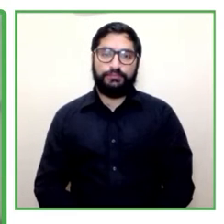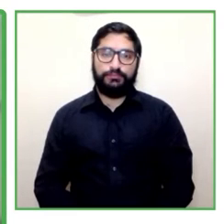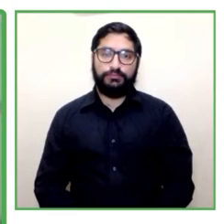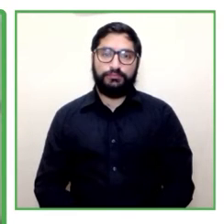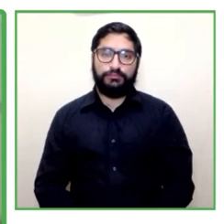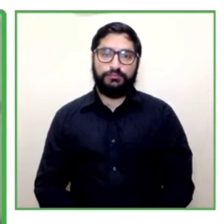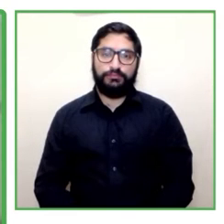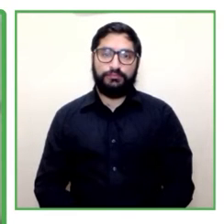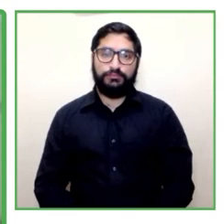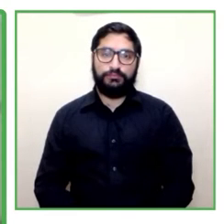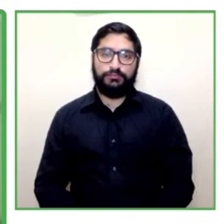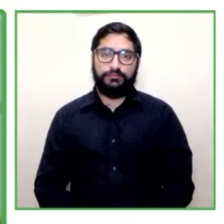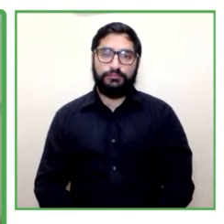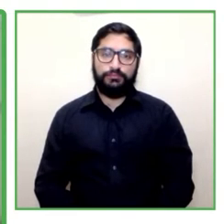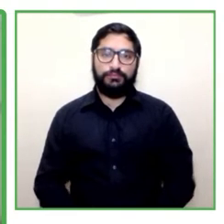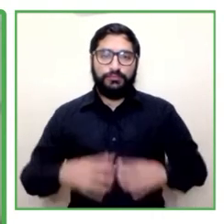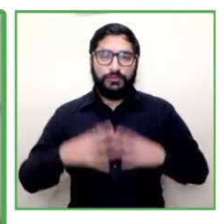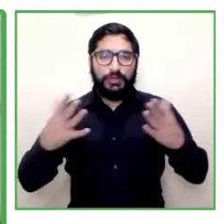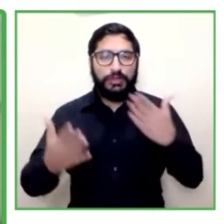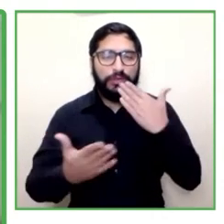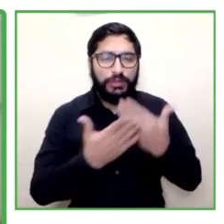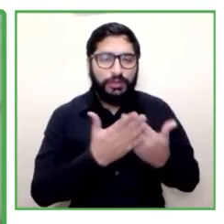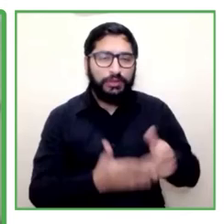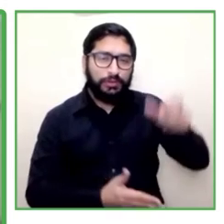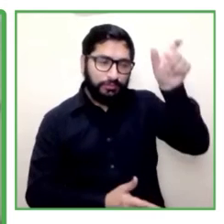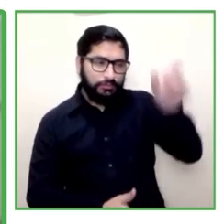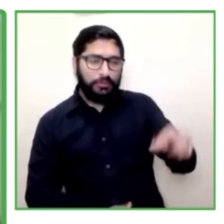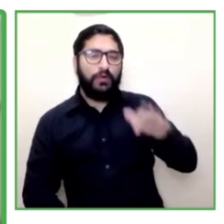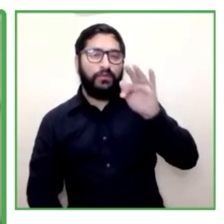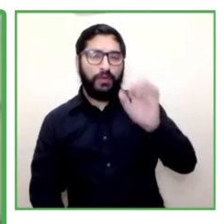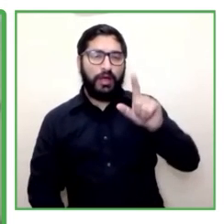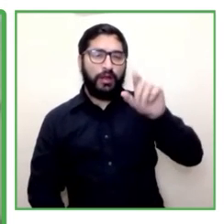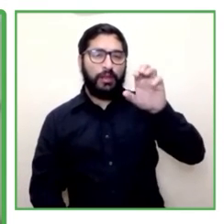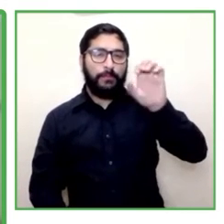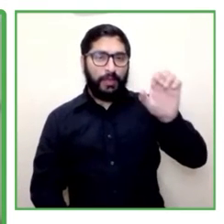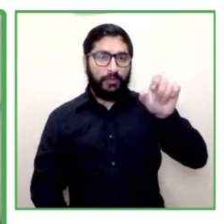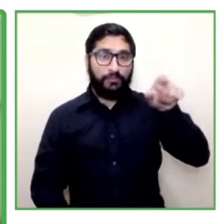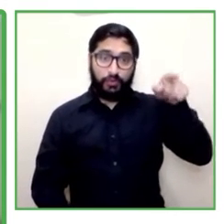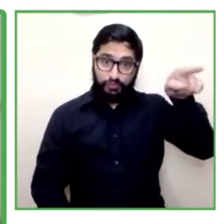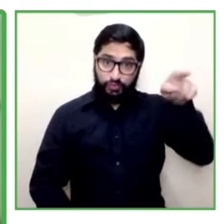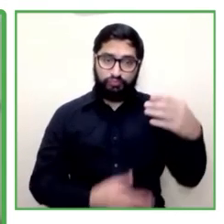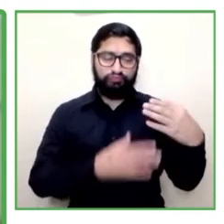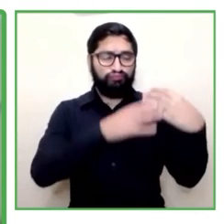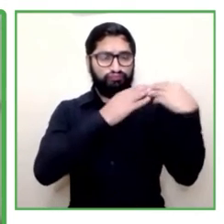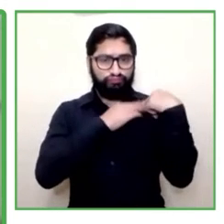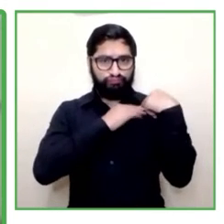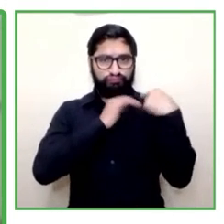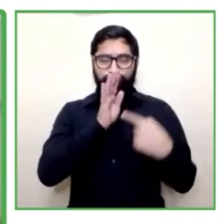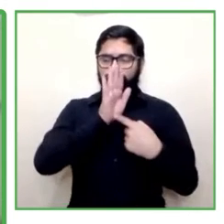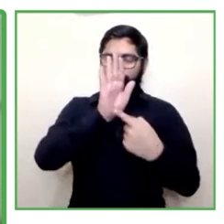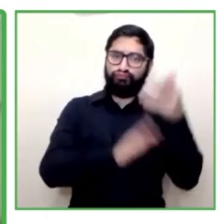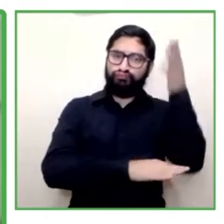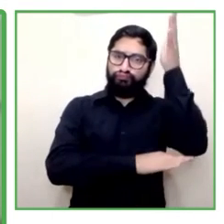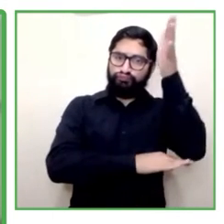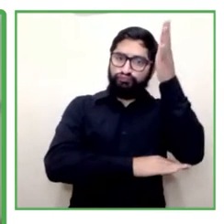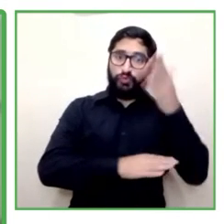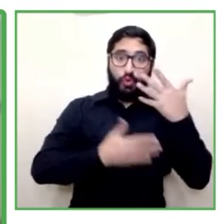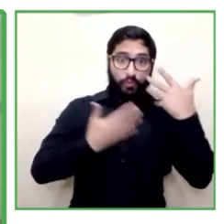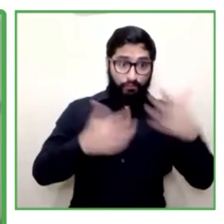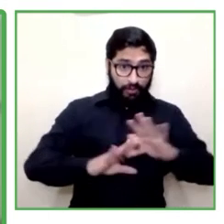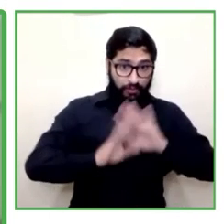Muchas gracias, Felipe, por tu presentación. Ya nos vamos a encontrar en el panel para